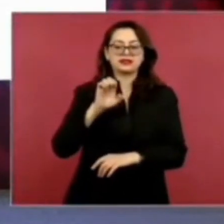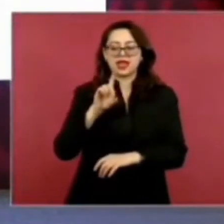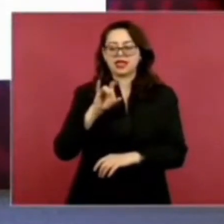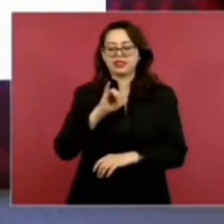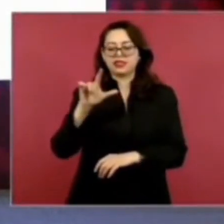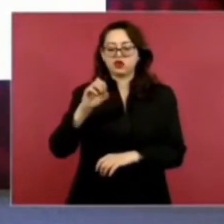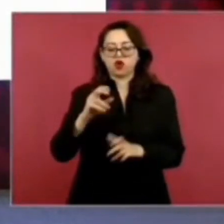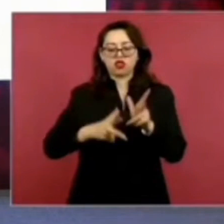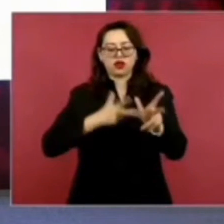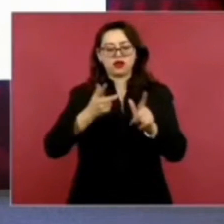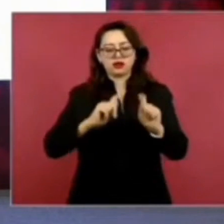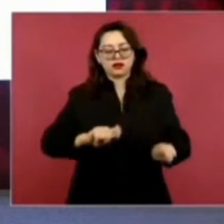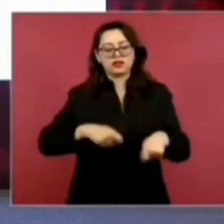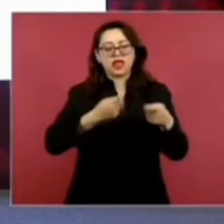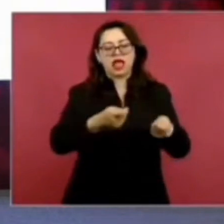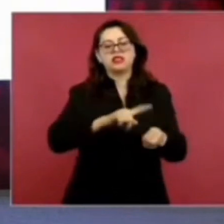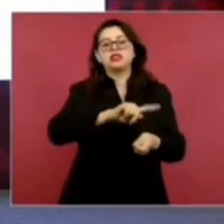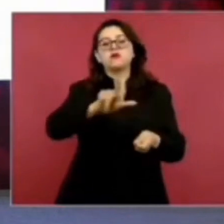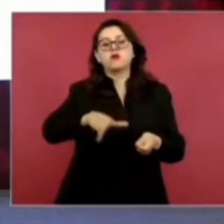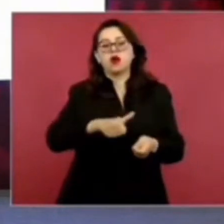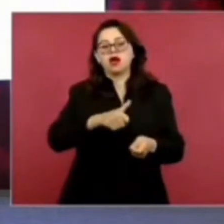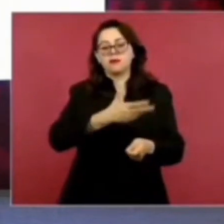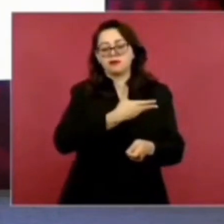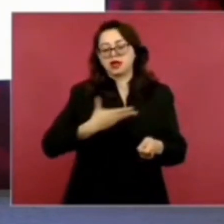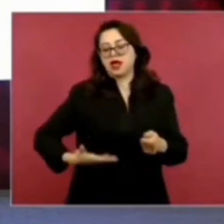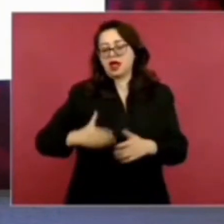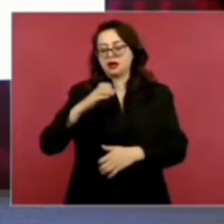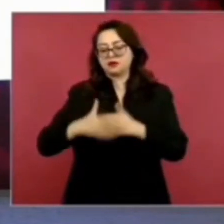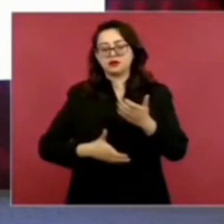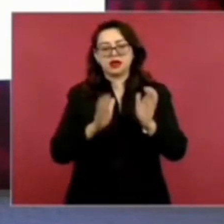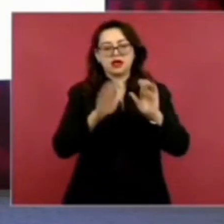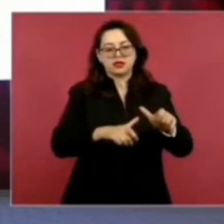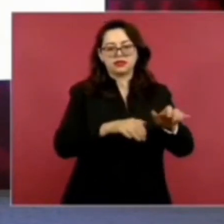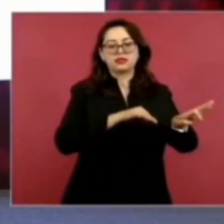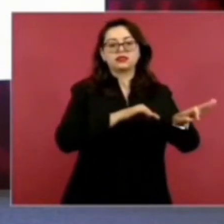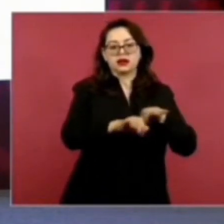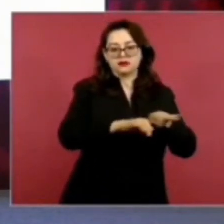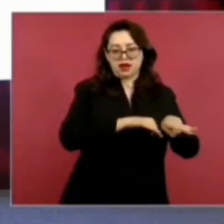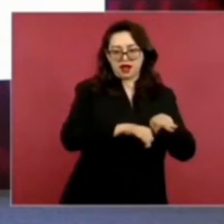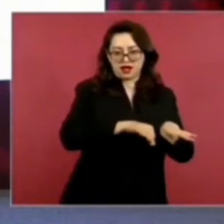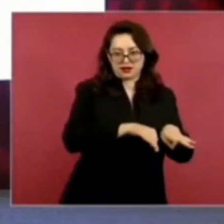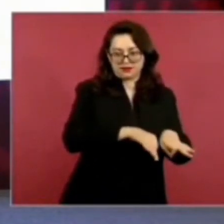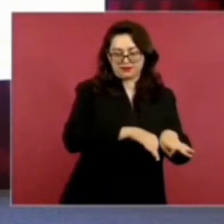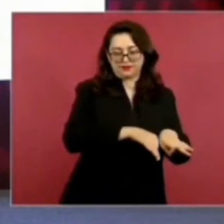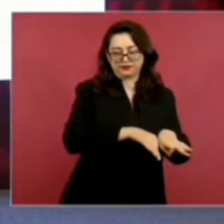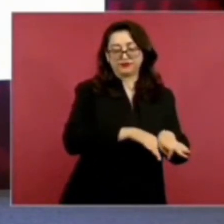Estas son también de algunos empresarios.